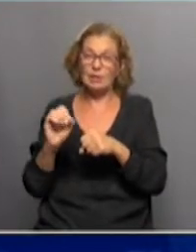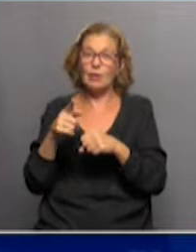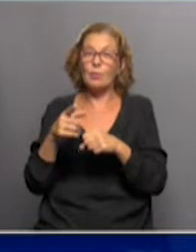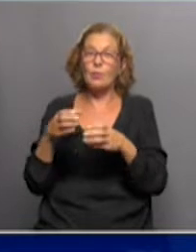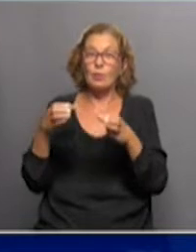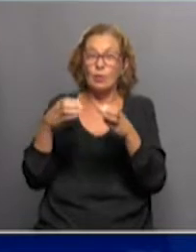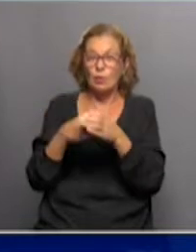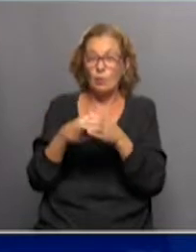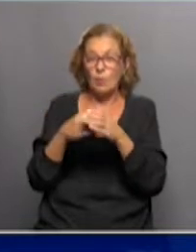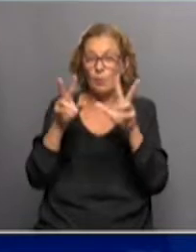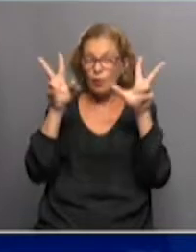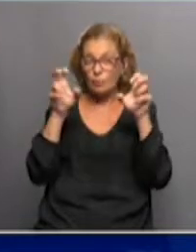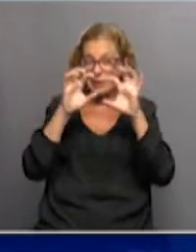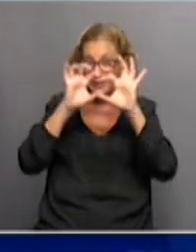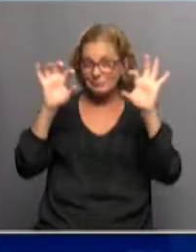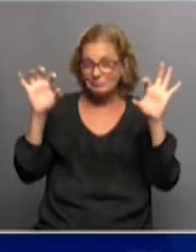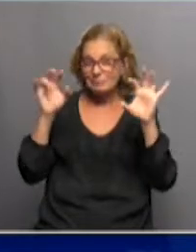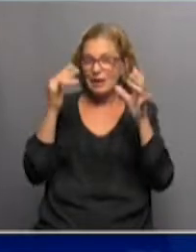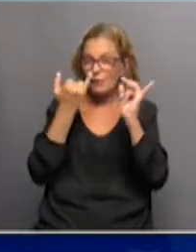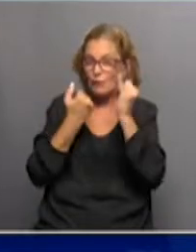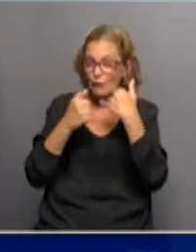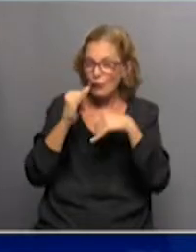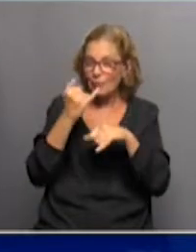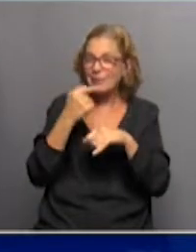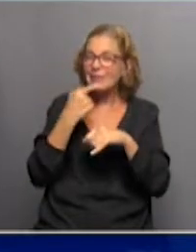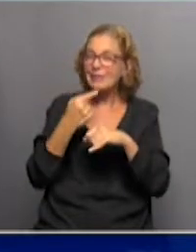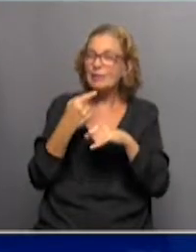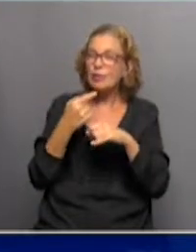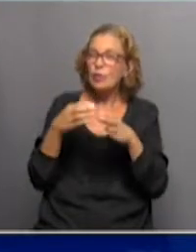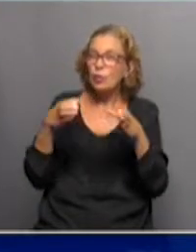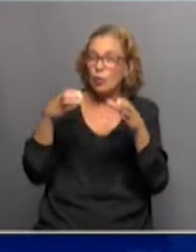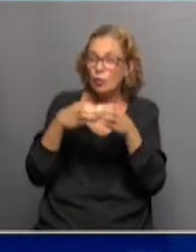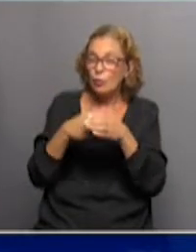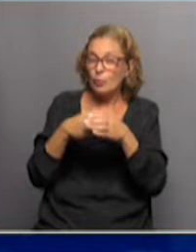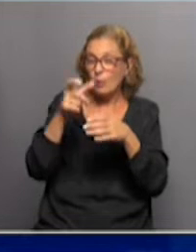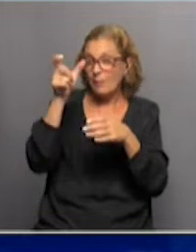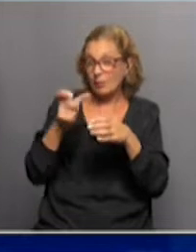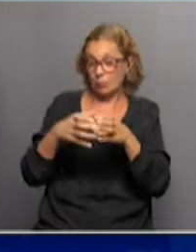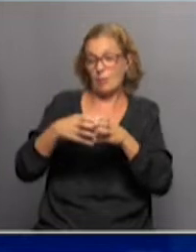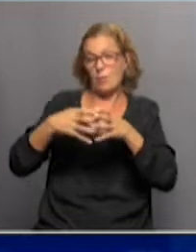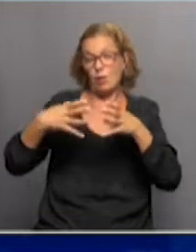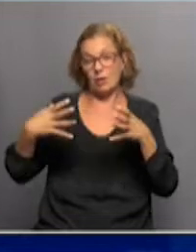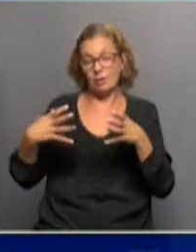ustedes ven en el encabezado del informe, es un grupo de gente bastante grande